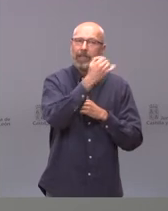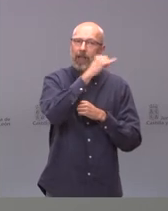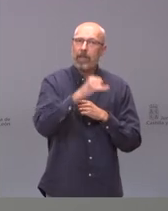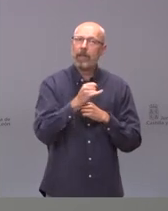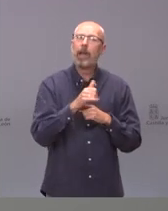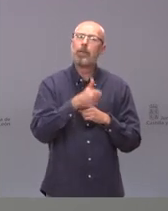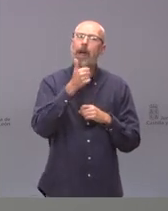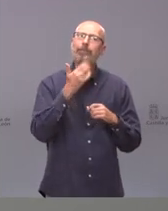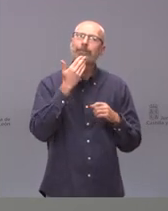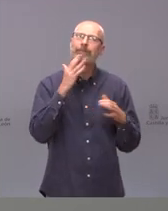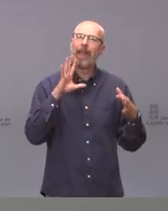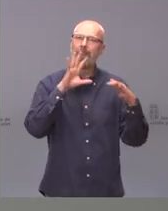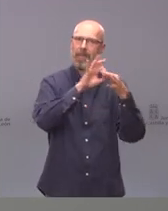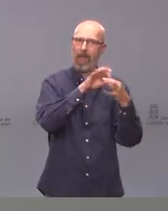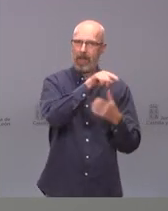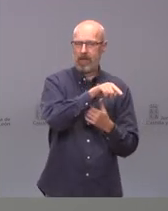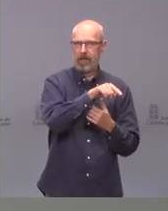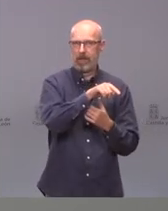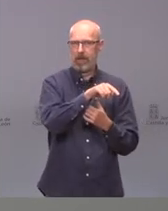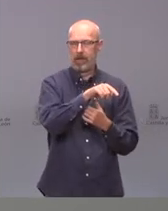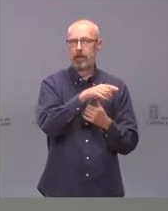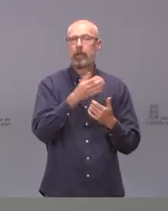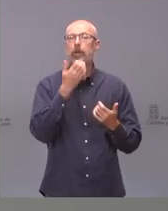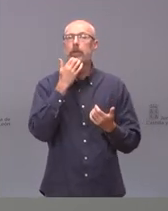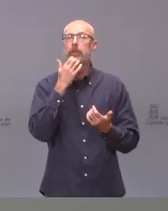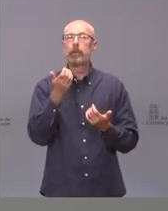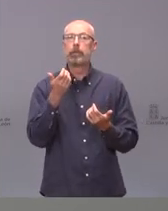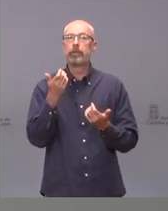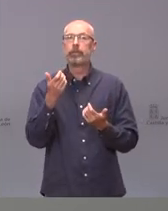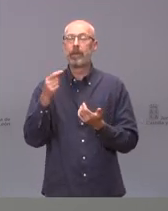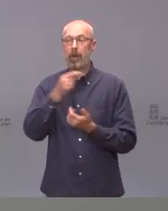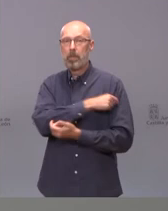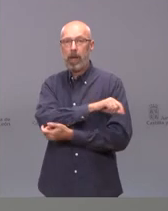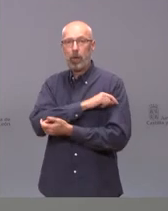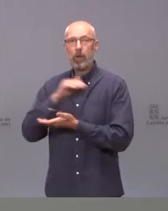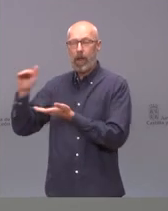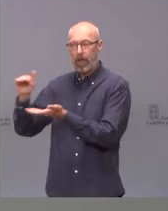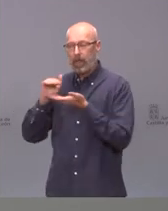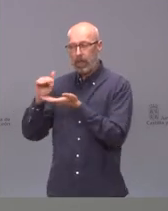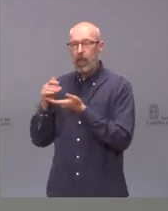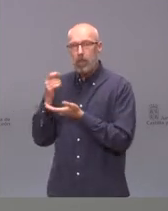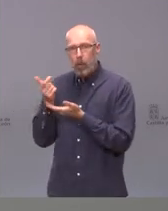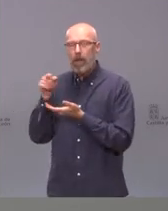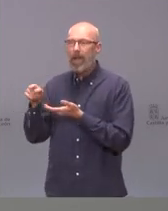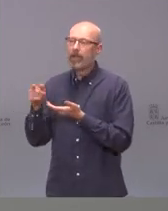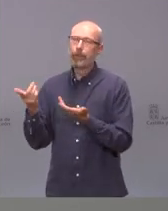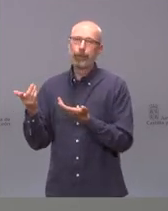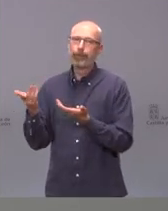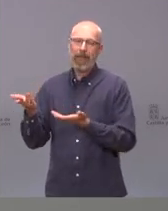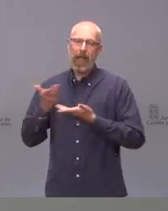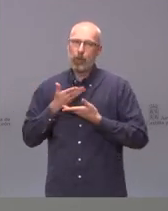cualquier otra cosa. Que no nos ayuda el que no acaben de llegar las vacunas, pues también es verdad. Pero vamos, yo creo que